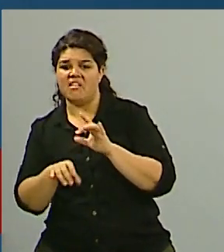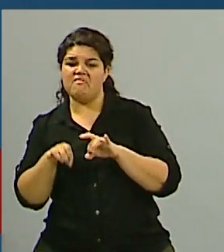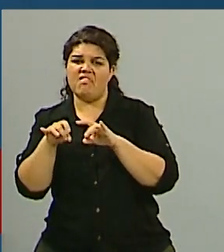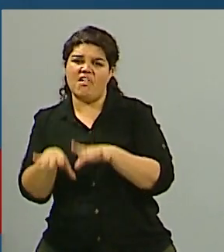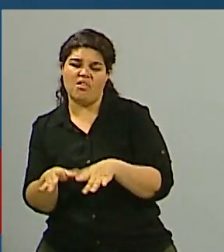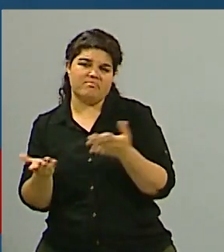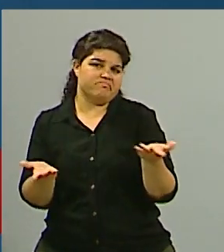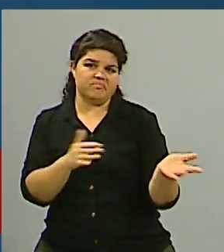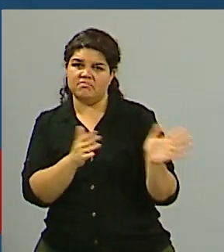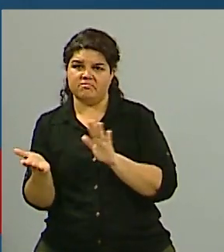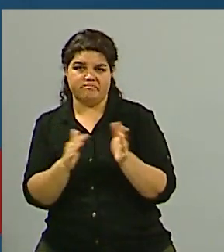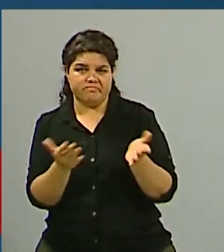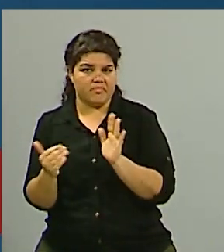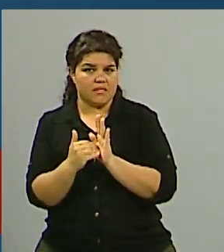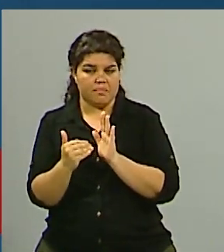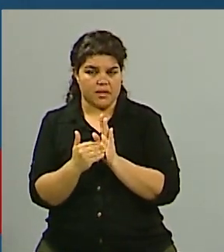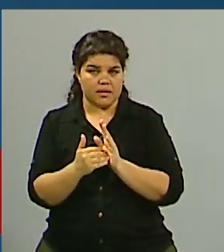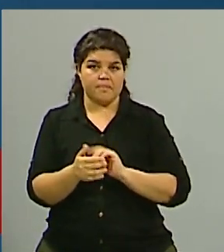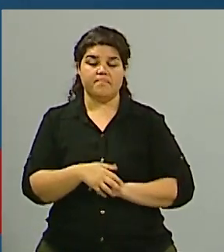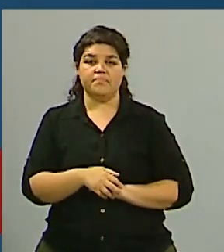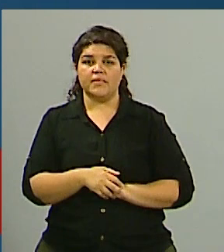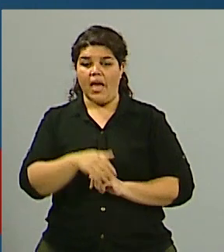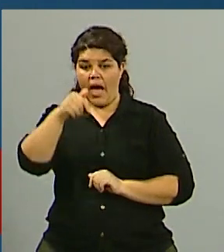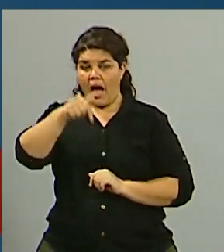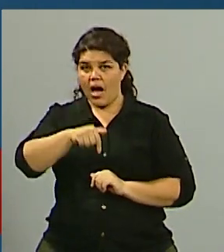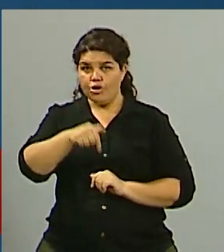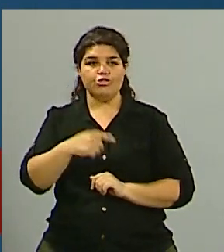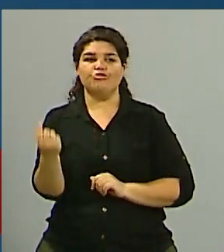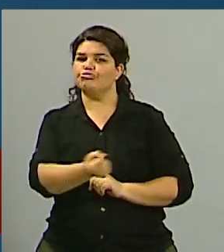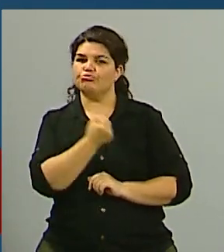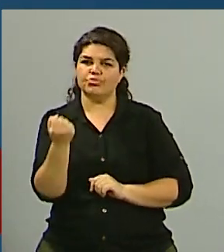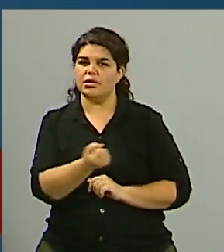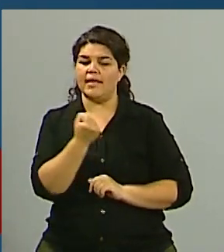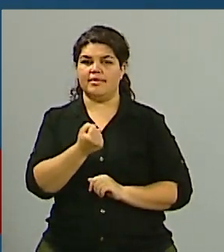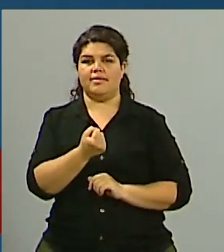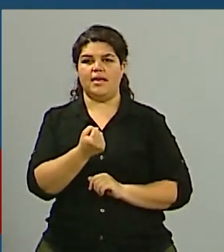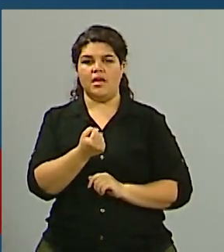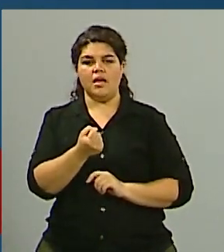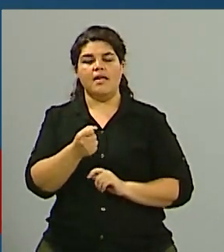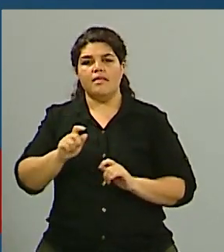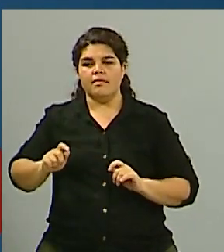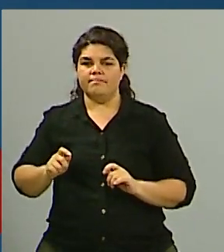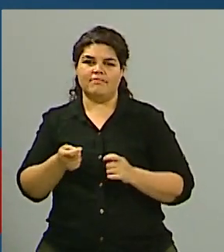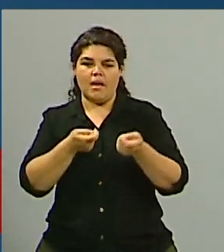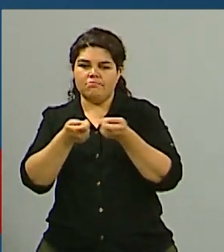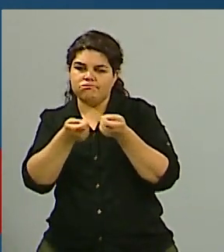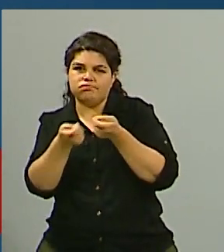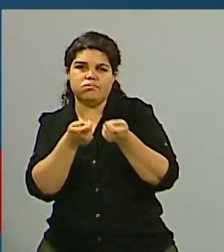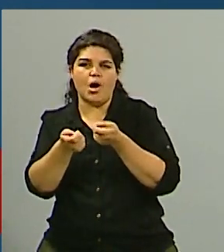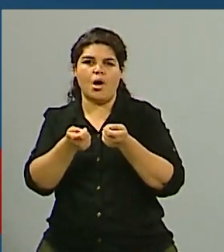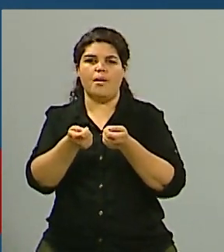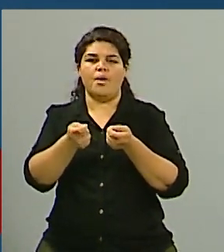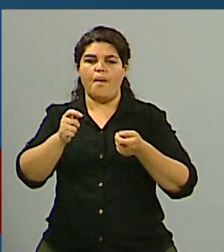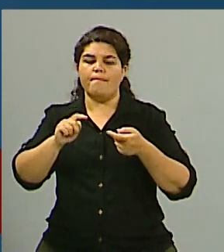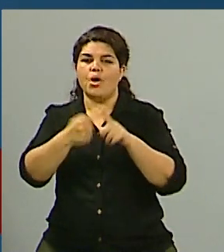buscado que la cuestión Malvinas tenga el lugar de una prioridad de la política exterior, hemos buscado que se ajuste